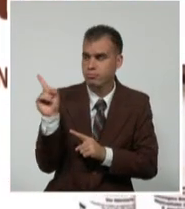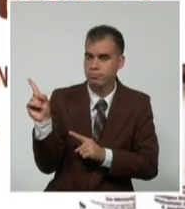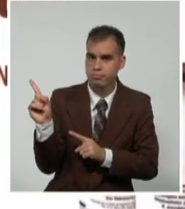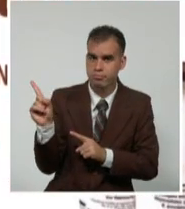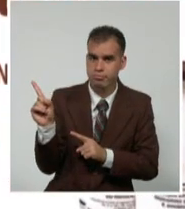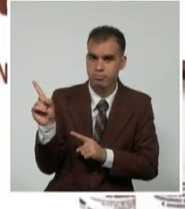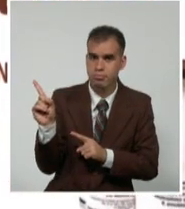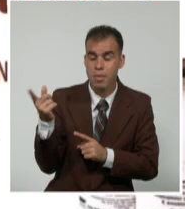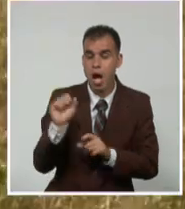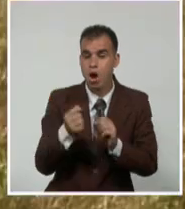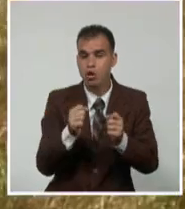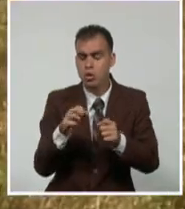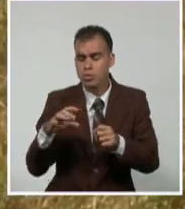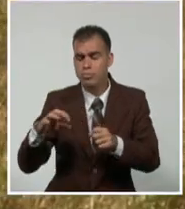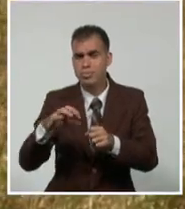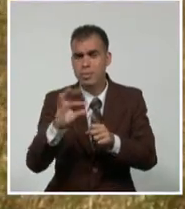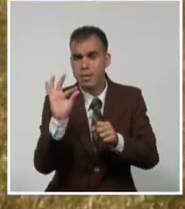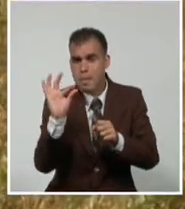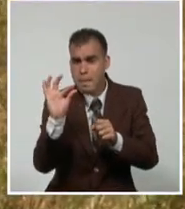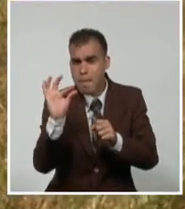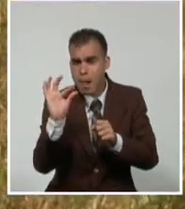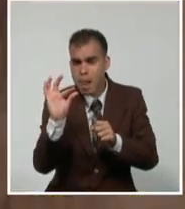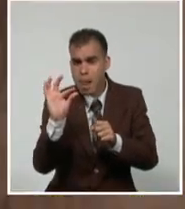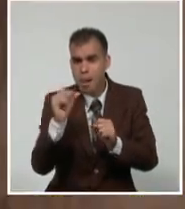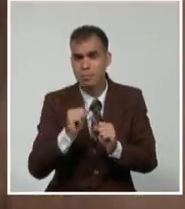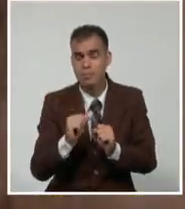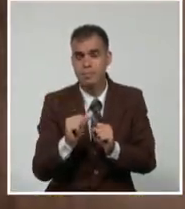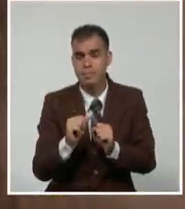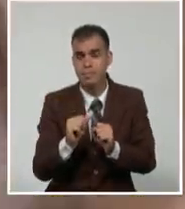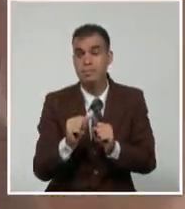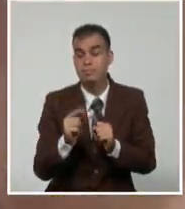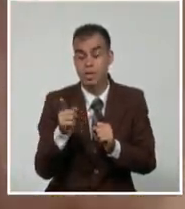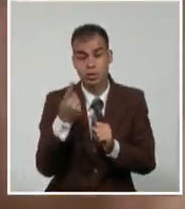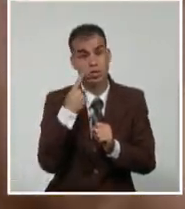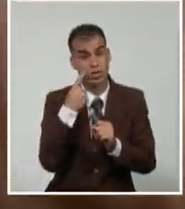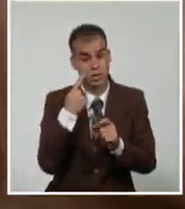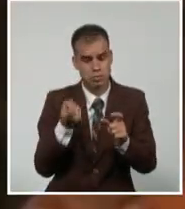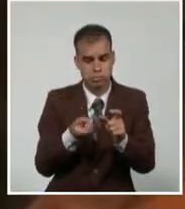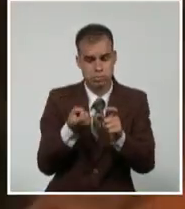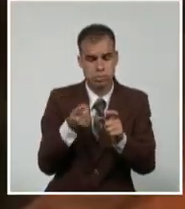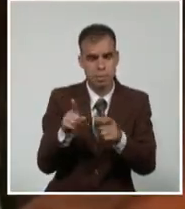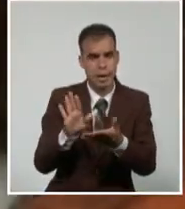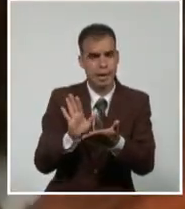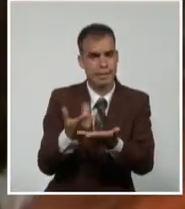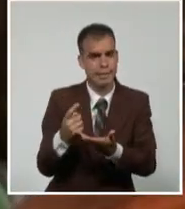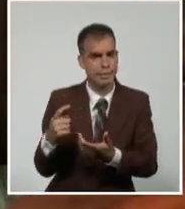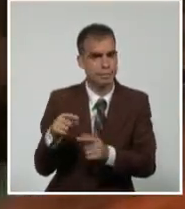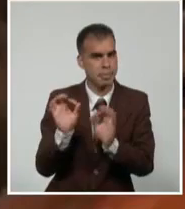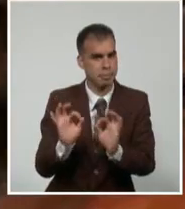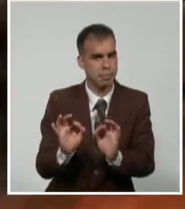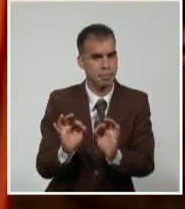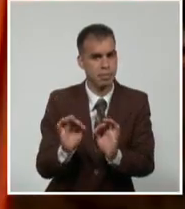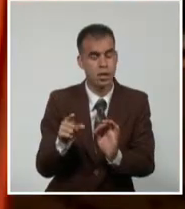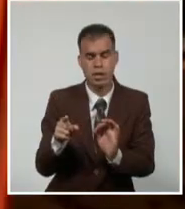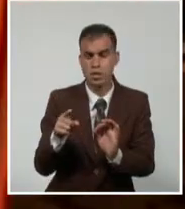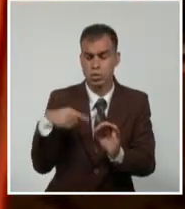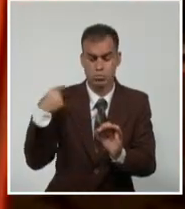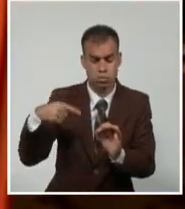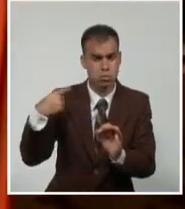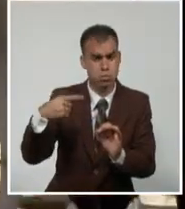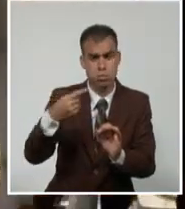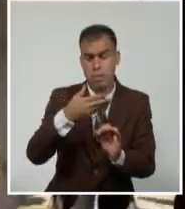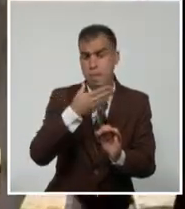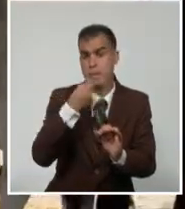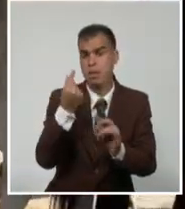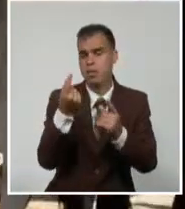garrapata en la masa bovina. Importante ha sido su impacto en el combate a este hemoparásito que cada año ocasiona sensibles pérdidas económicas